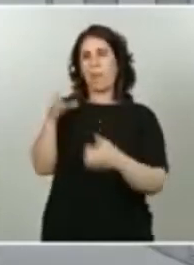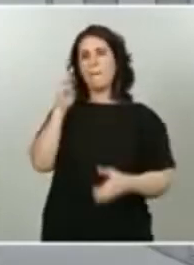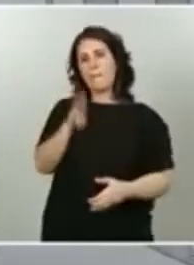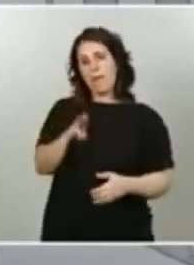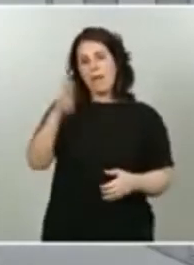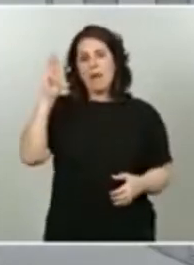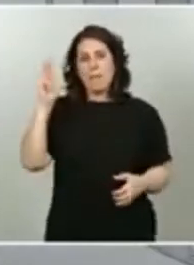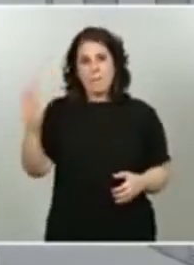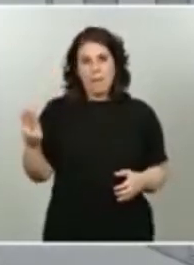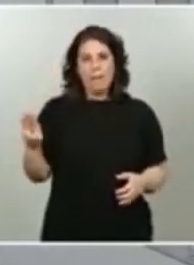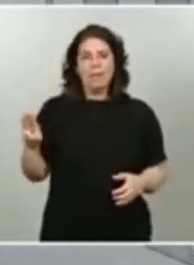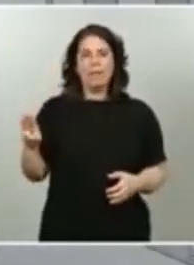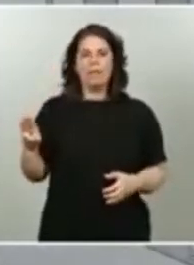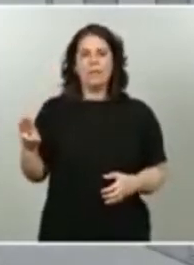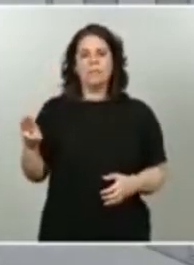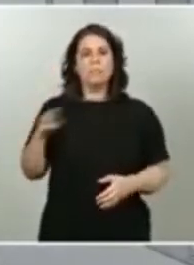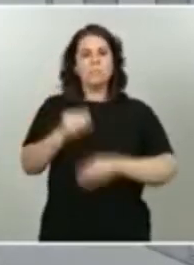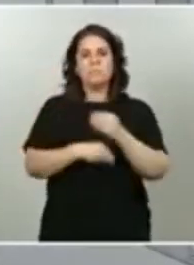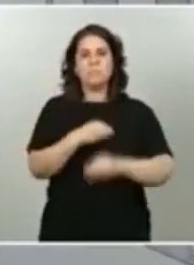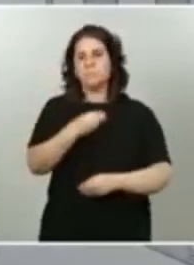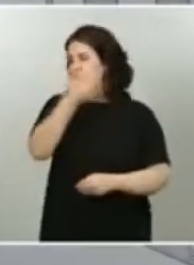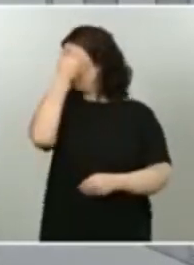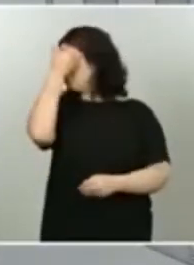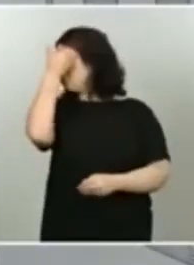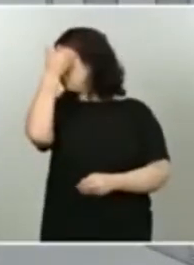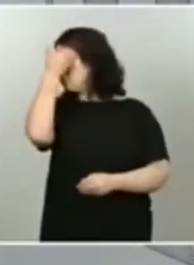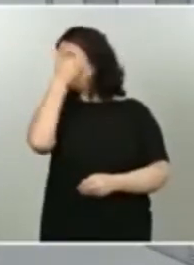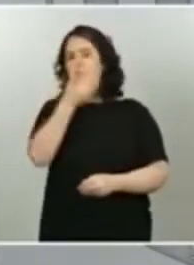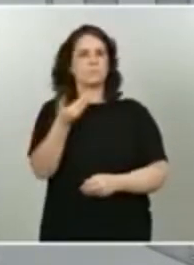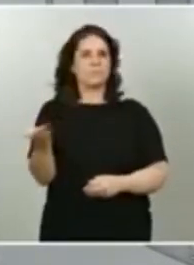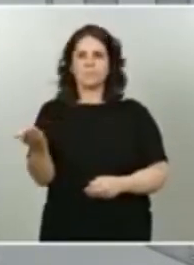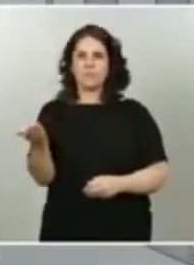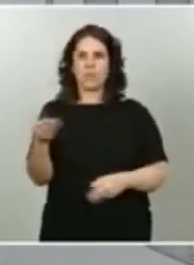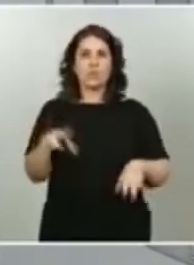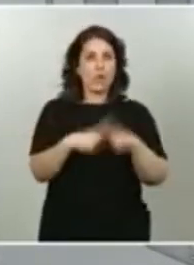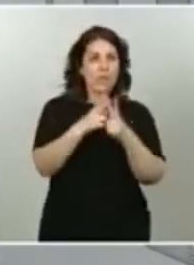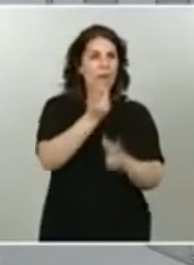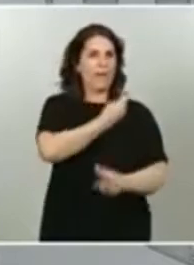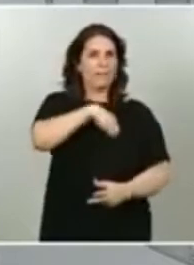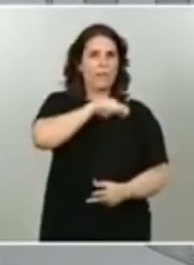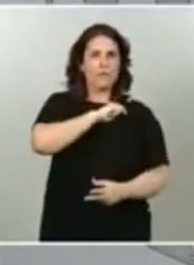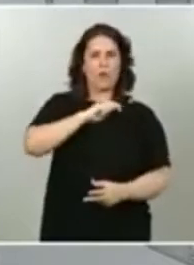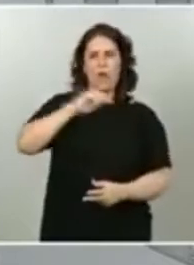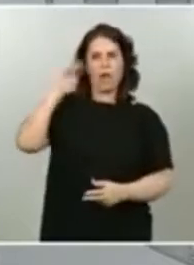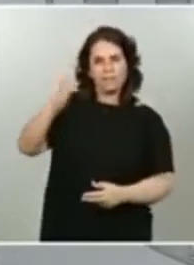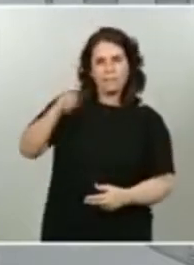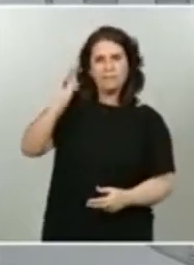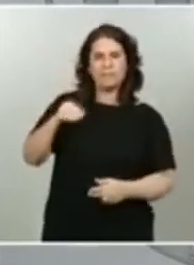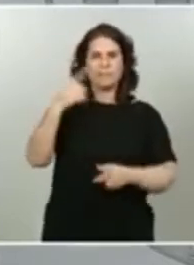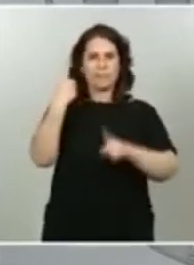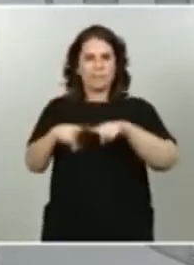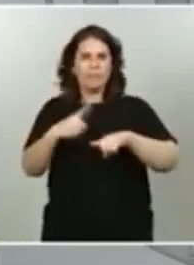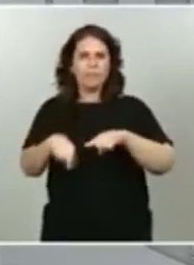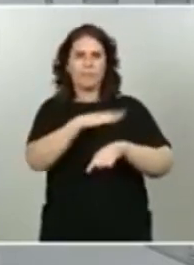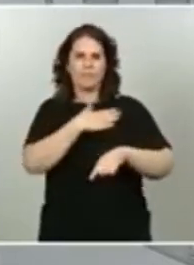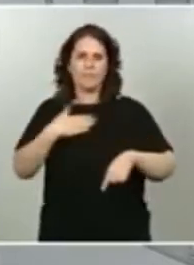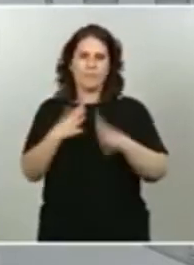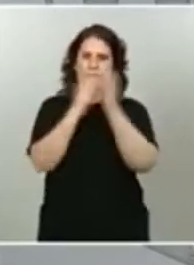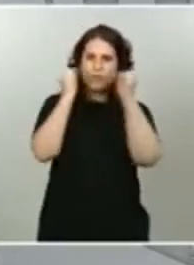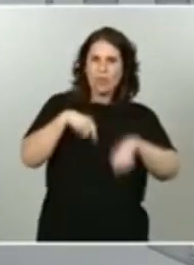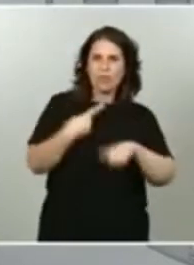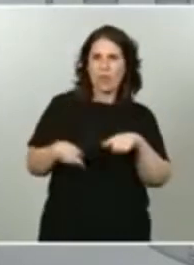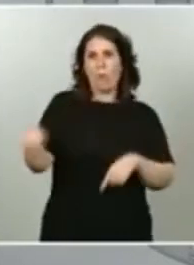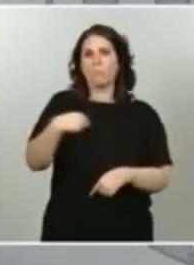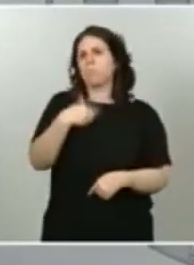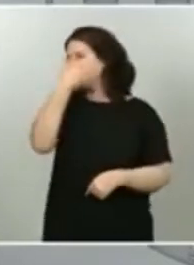hecho oído sordo al clamor unánime de la sociedad española en favor del consenso y haya decidido no